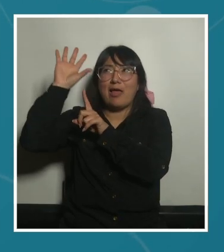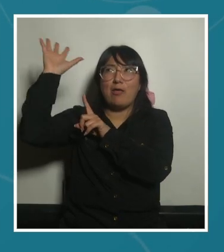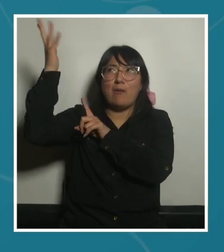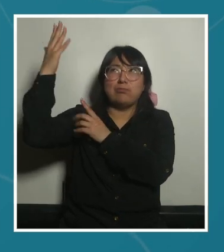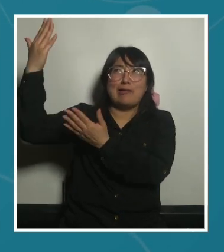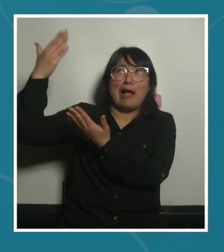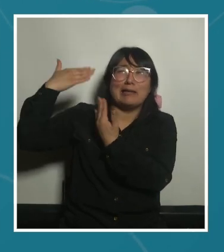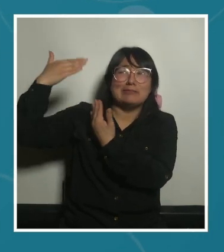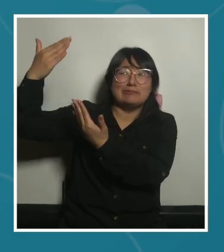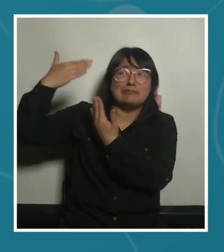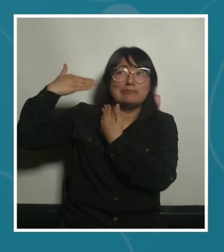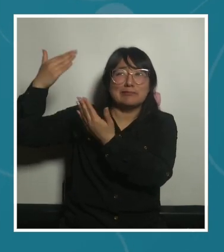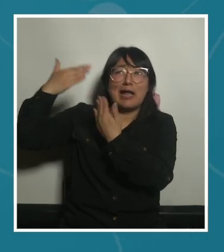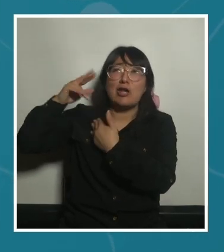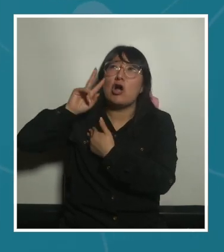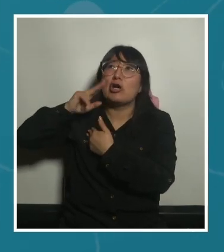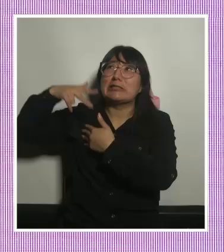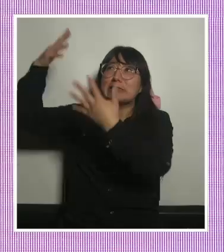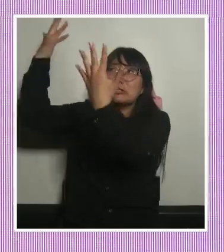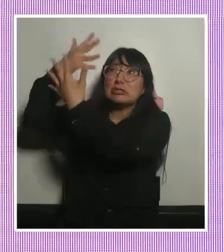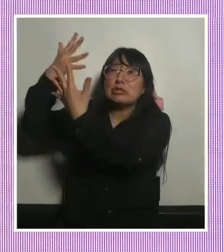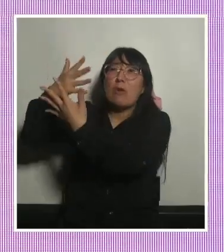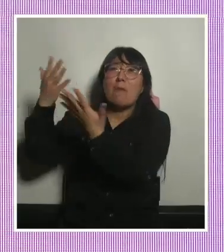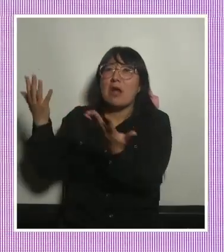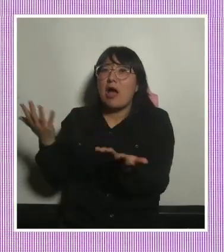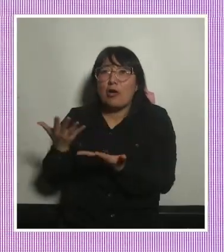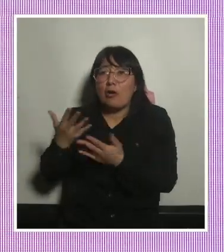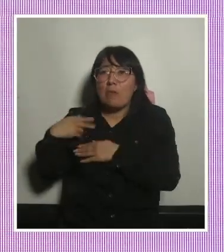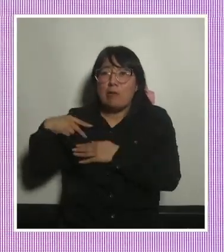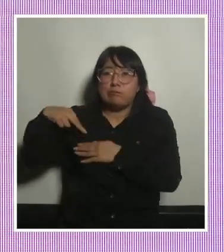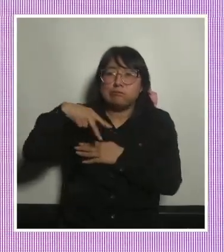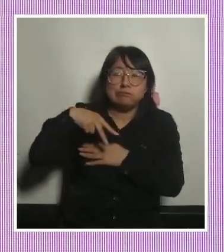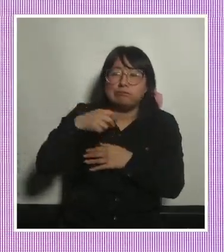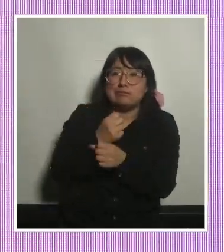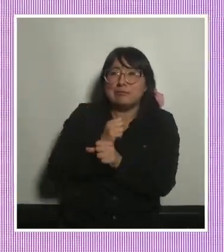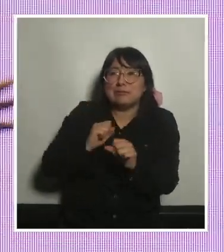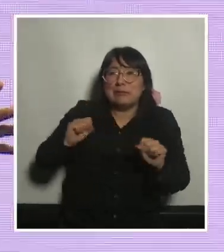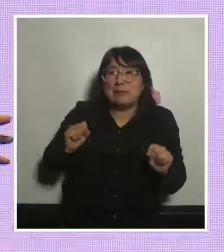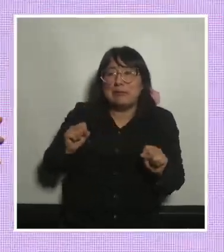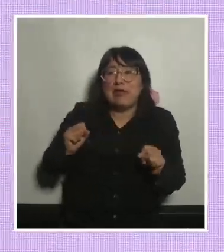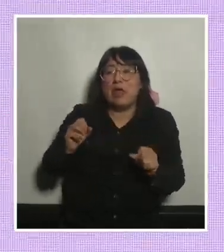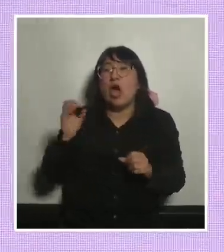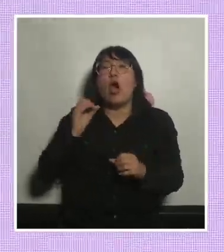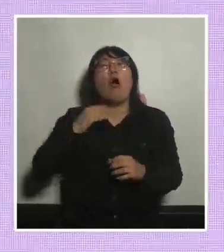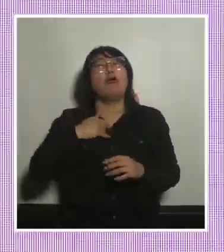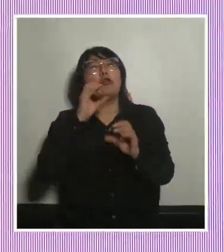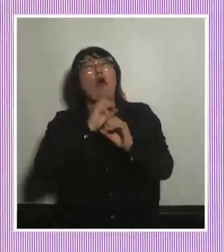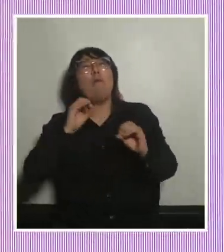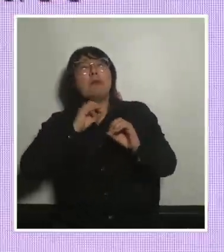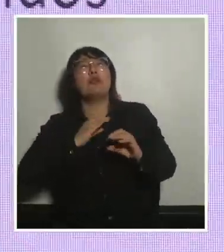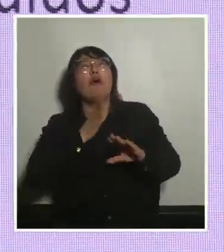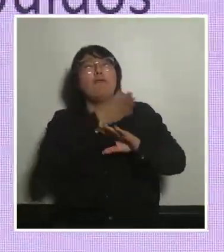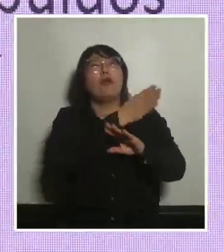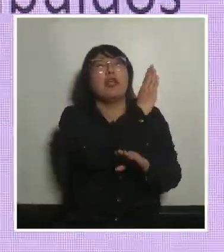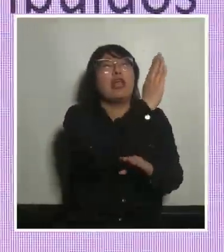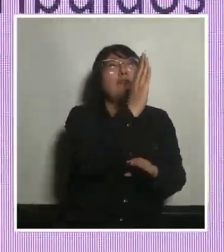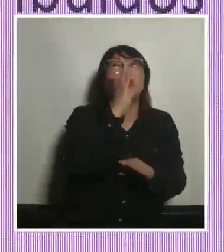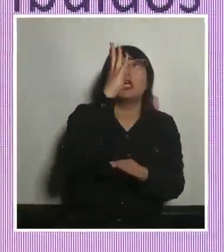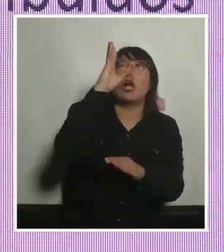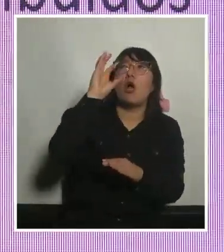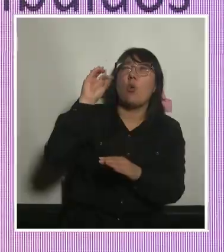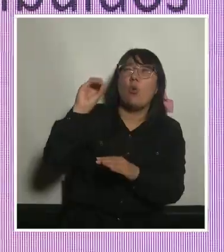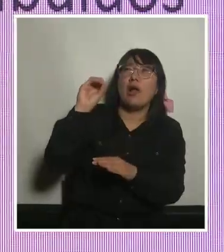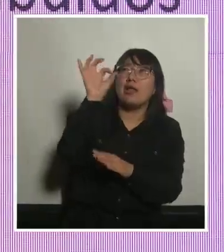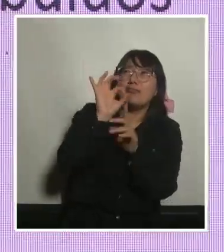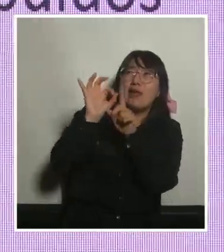fuente y sin una sola sombra como vas a llegar a ese espacio o vale si vas a la biblioteca porque hay 40 grados en tu